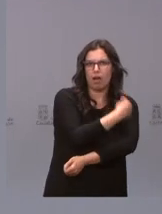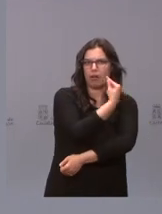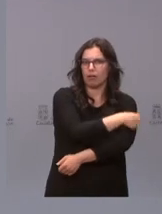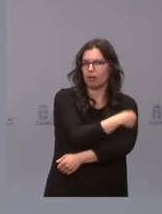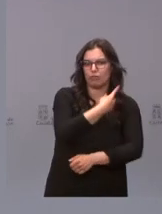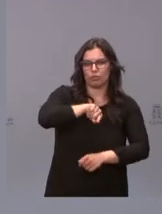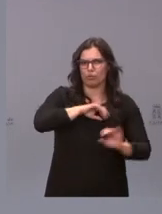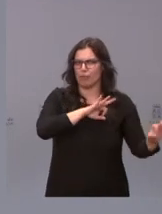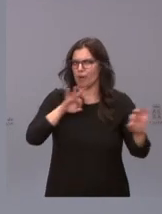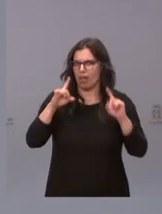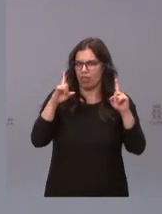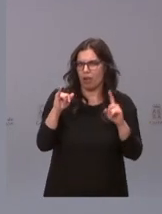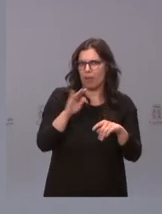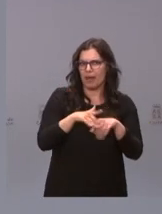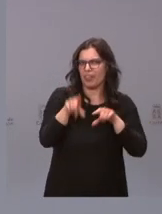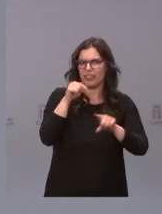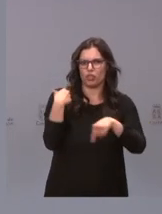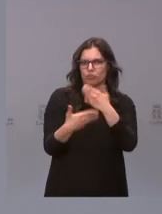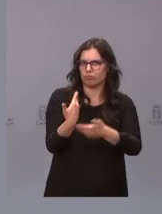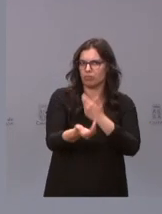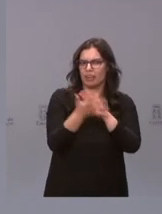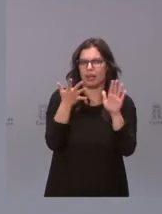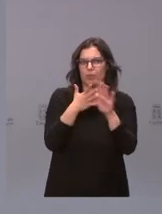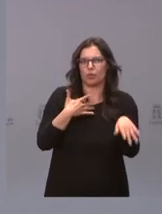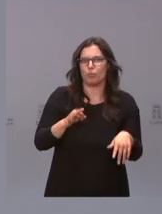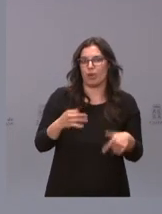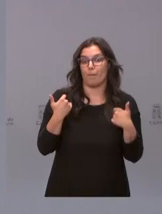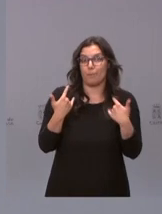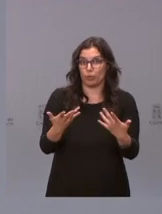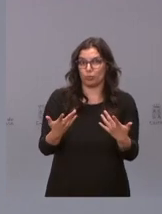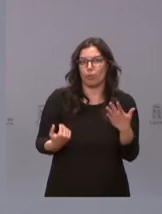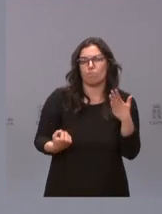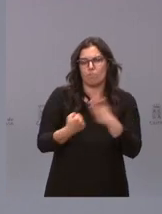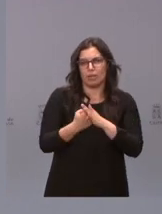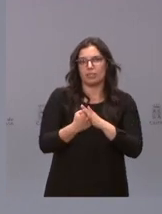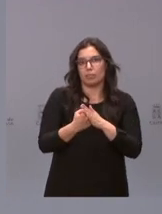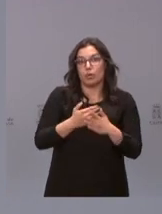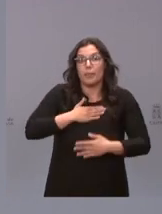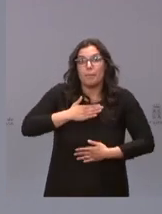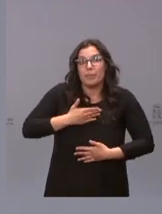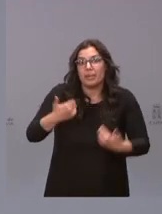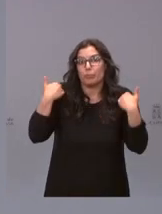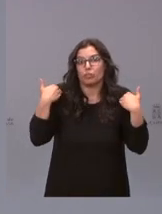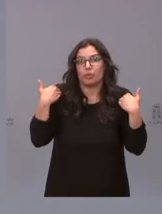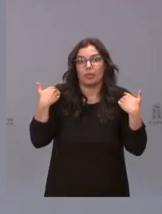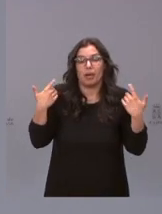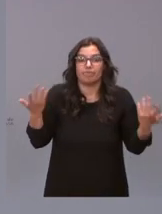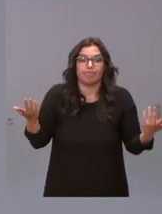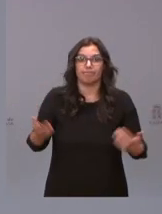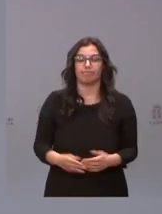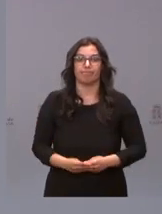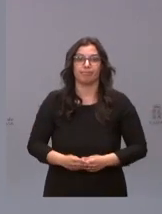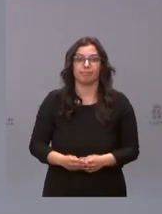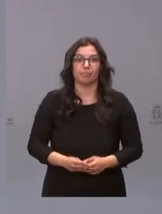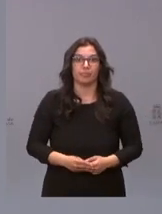preparados para tomar esas decisiones y que permita lo antes posible. Esa es mi responsabilidad, ya lo digo en